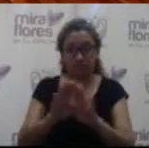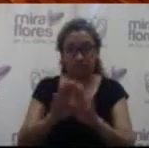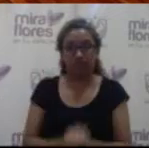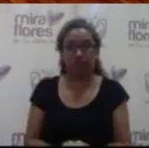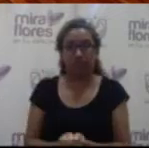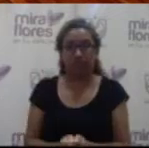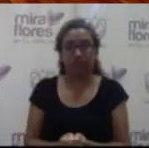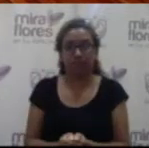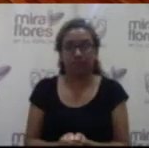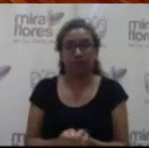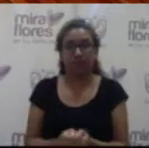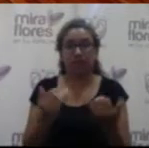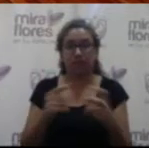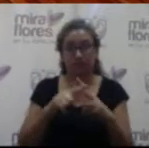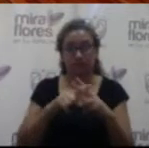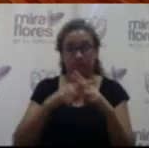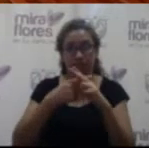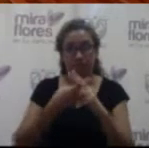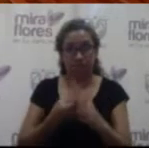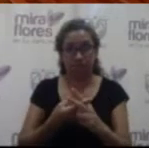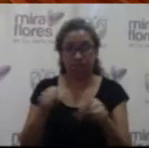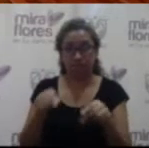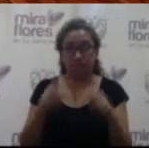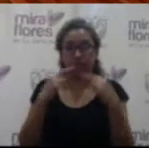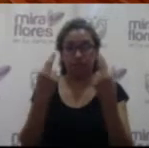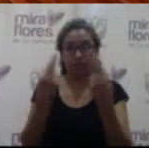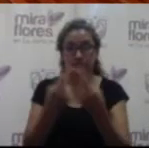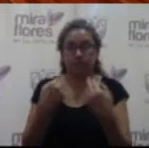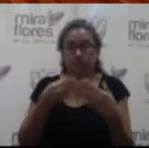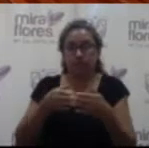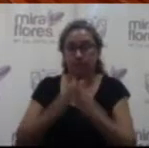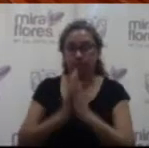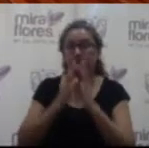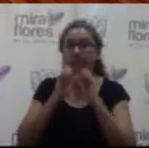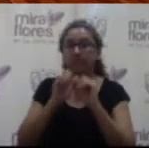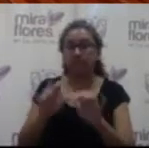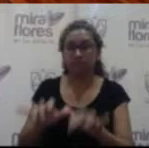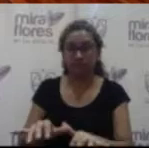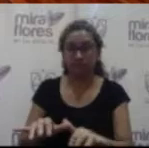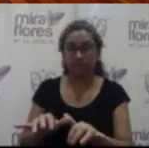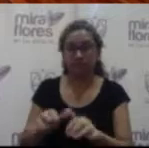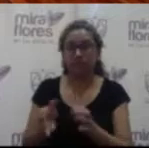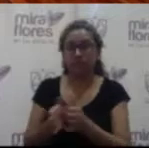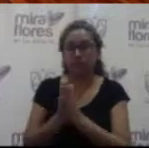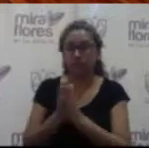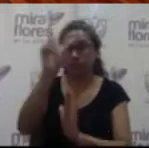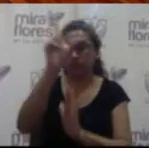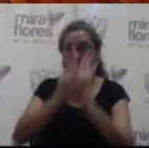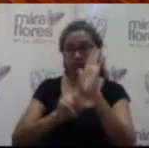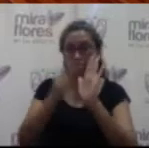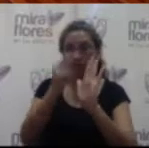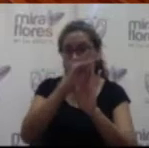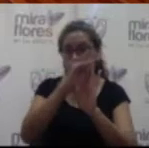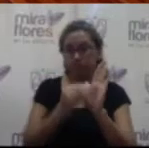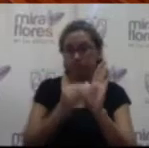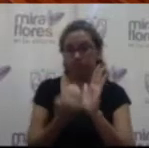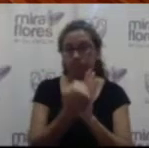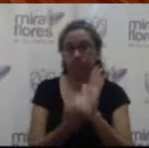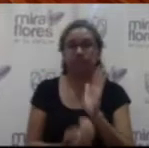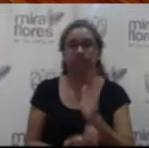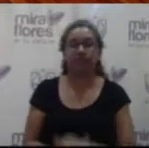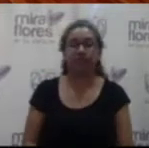Vamos a comenzar con esta sesión y le voy a pedir a nuestra secretaria del consejo que se sirva a pasar la lista del caso.